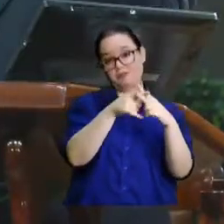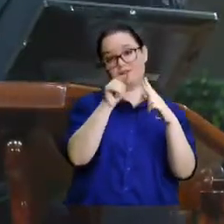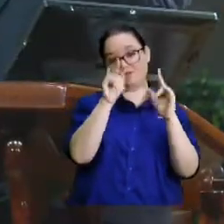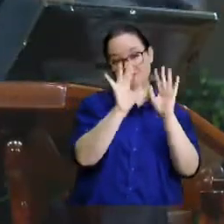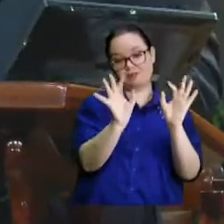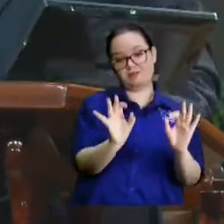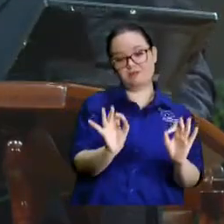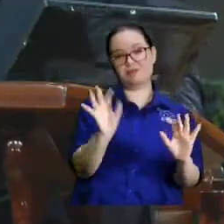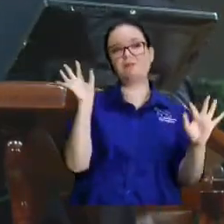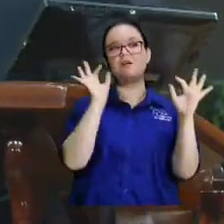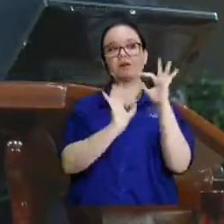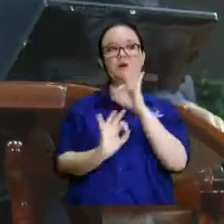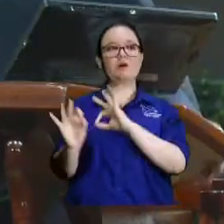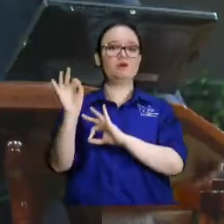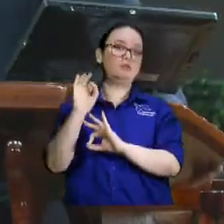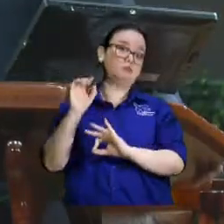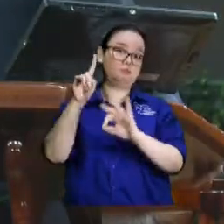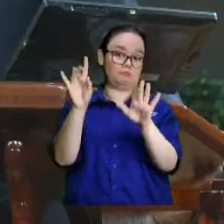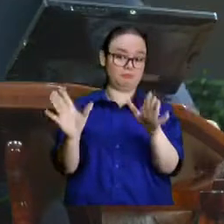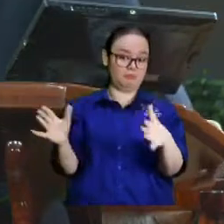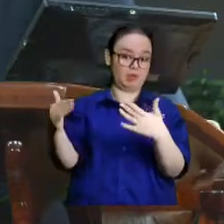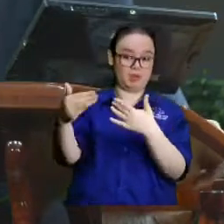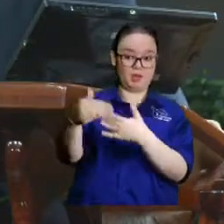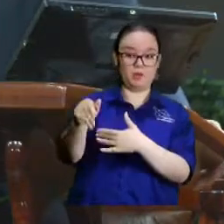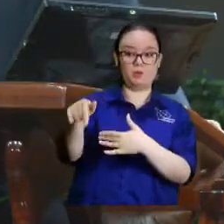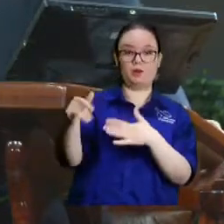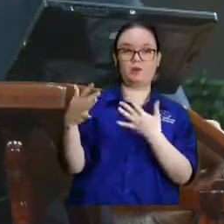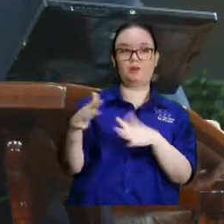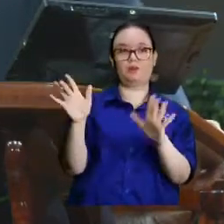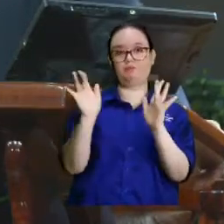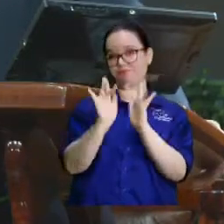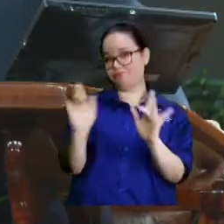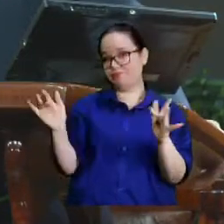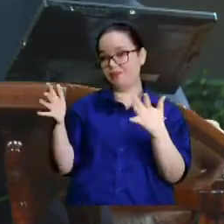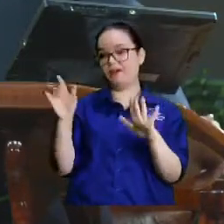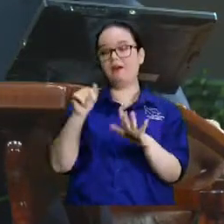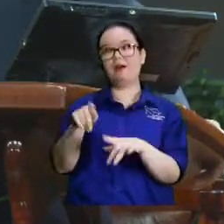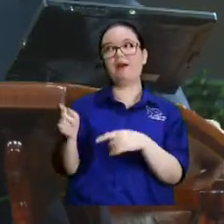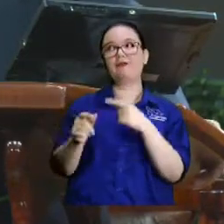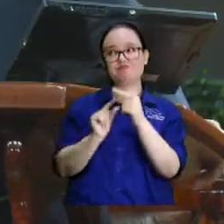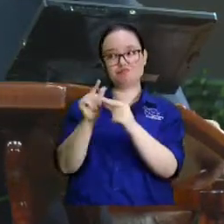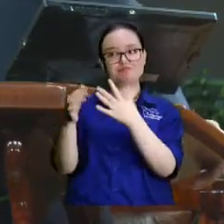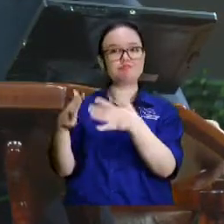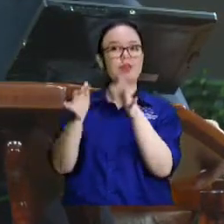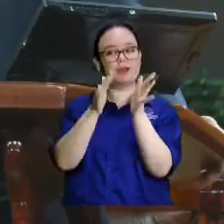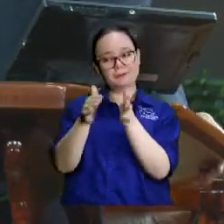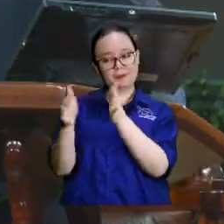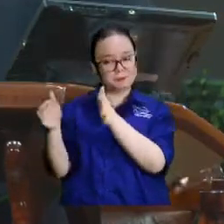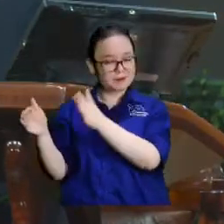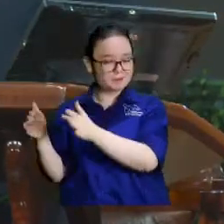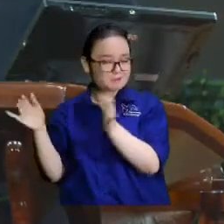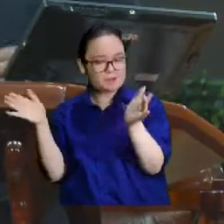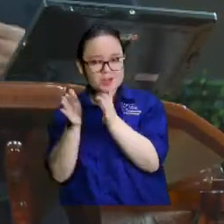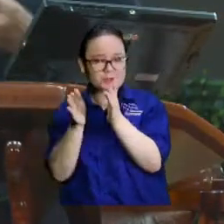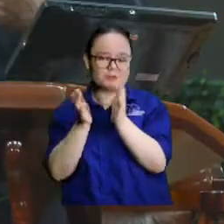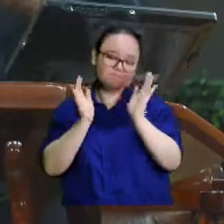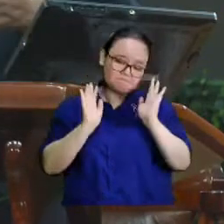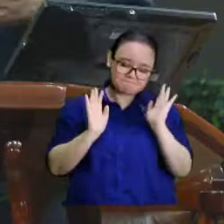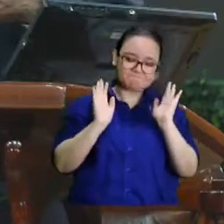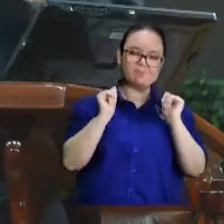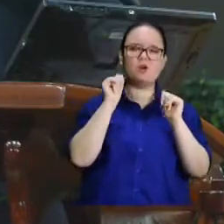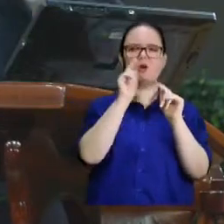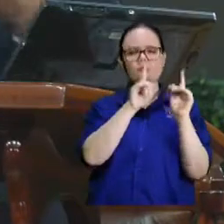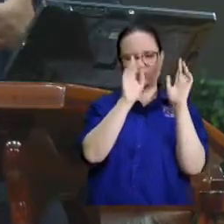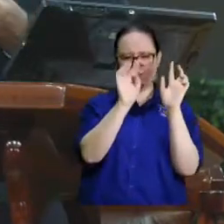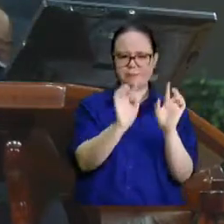tocó al cuartito que tenía vacío su papá en la casa. Pero estoy hablando de una